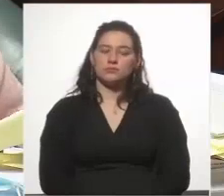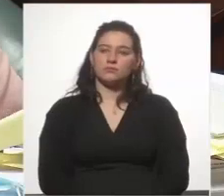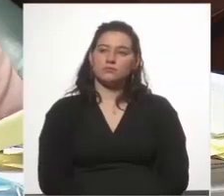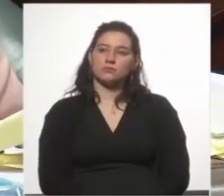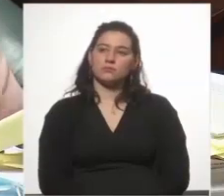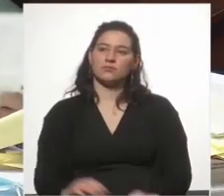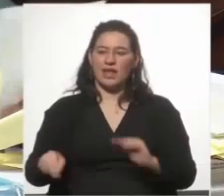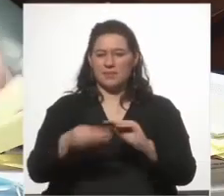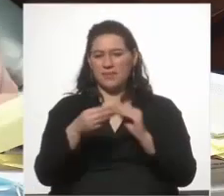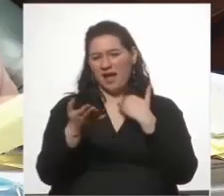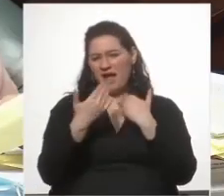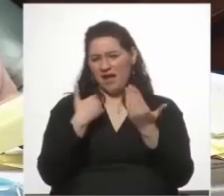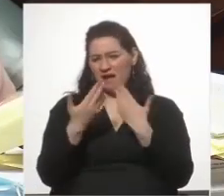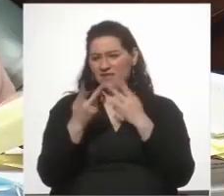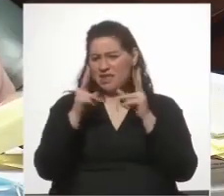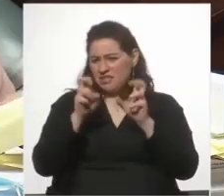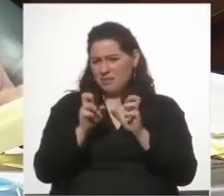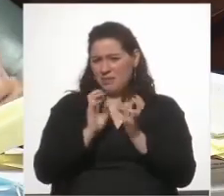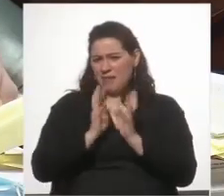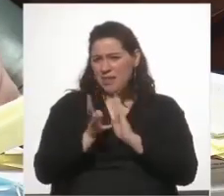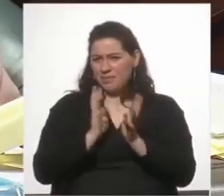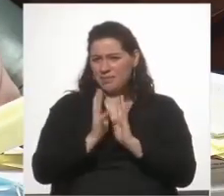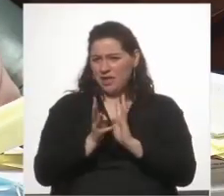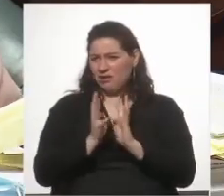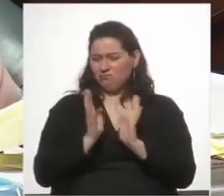Además, habla de una jurisprudencia parlamentaria